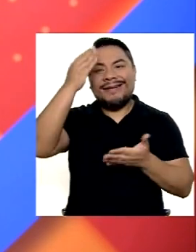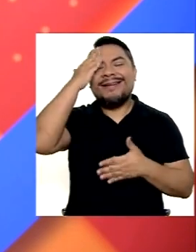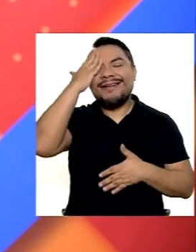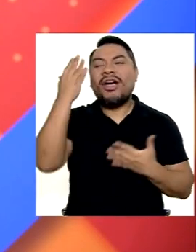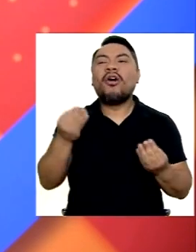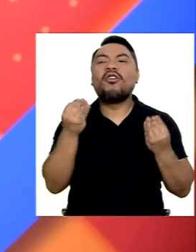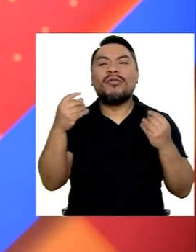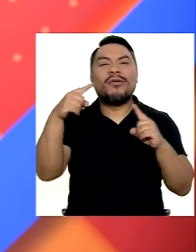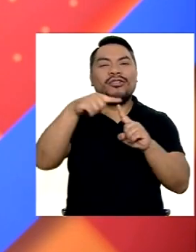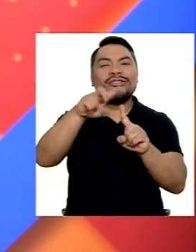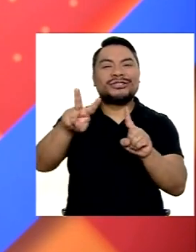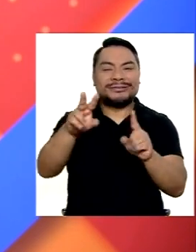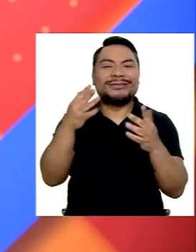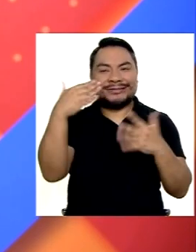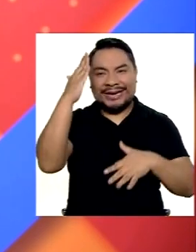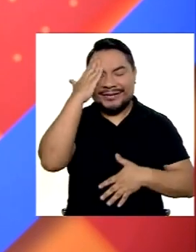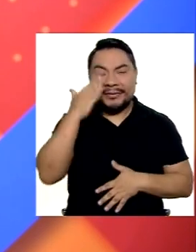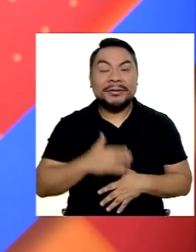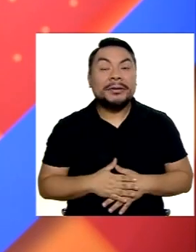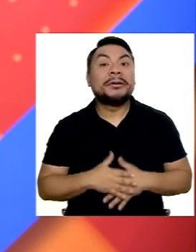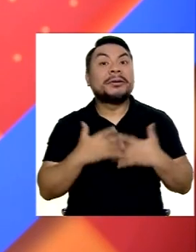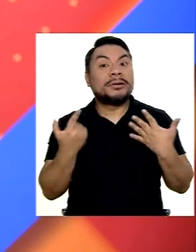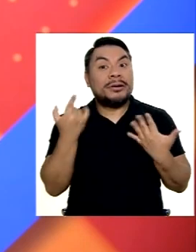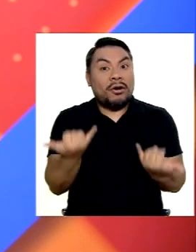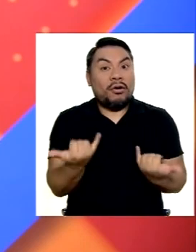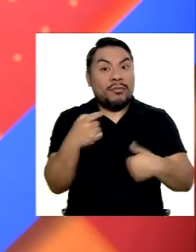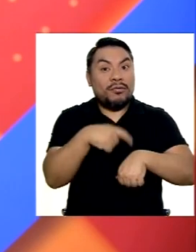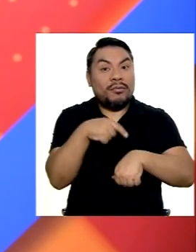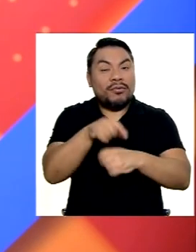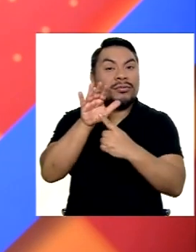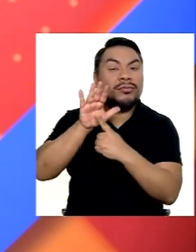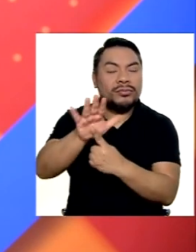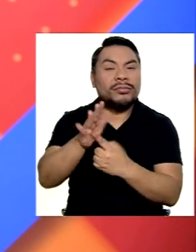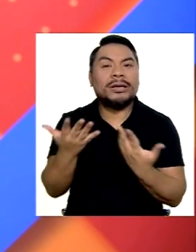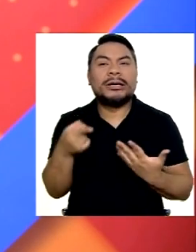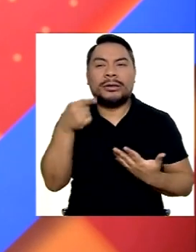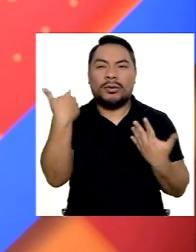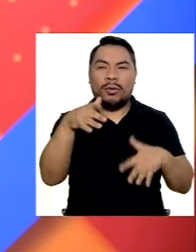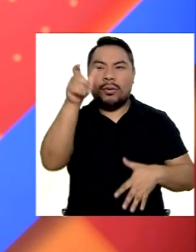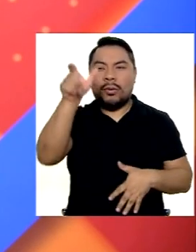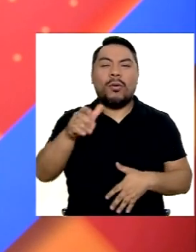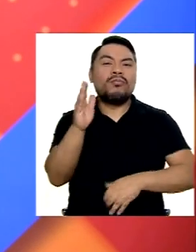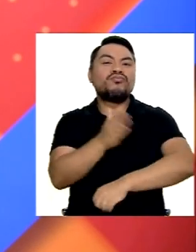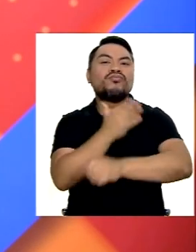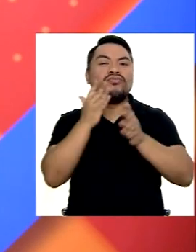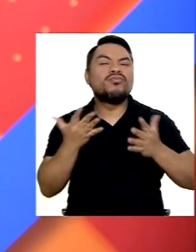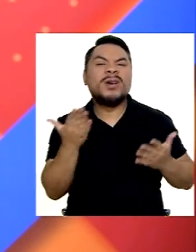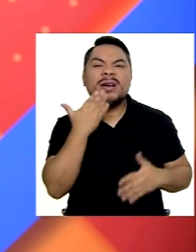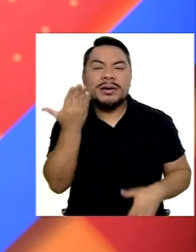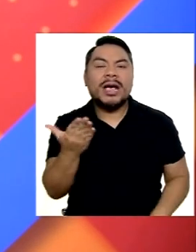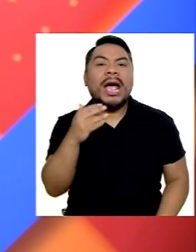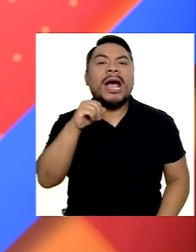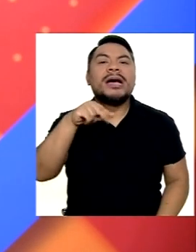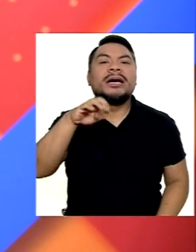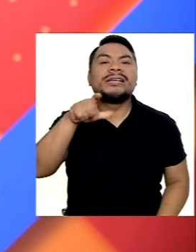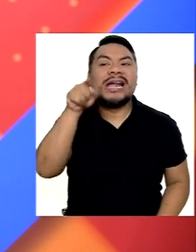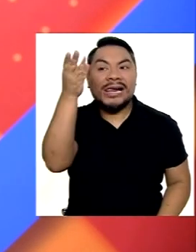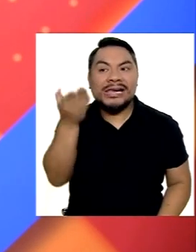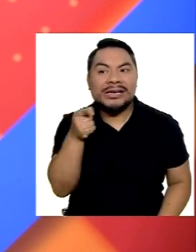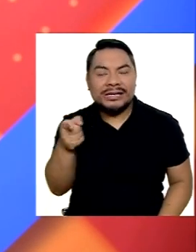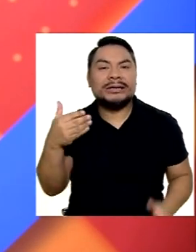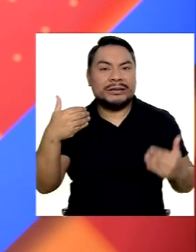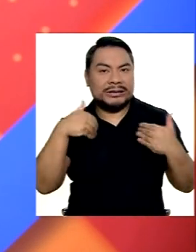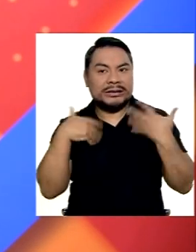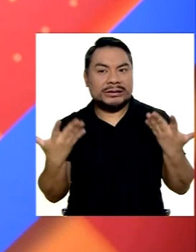ya sabemos Cómo decir Televisor No se muevan Porque es momento De presentar A un destacado músico Como es Ángel Sánchez